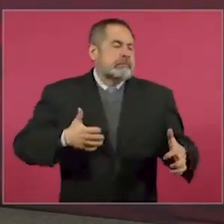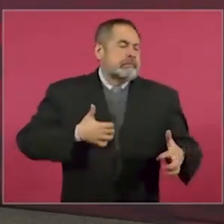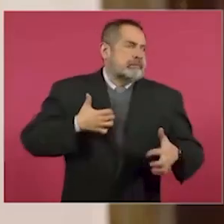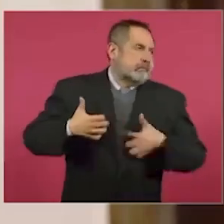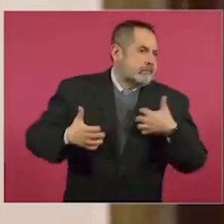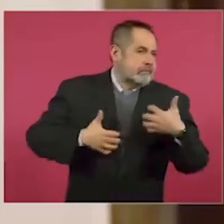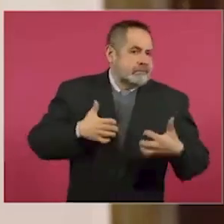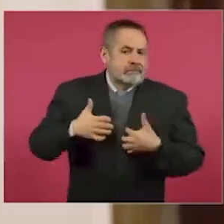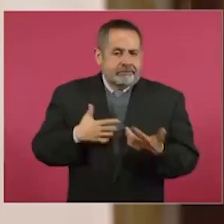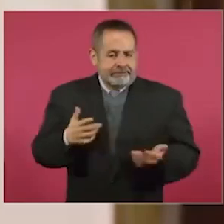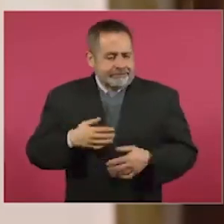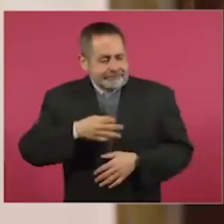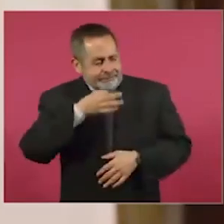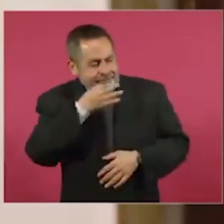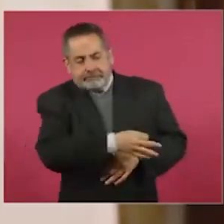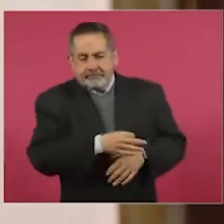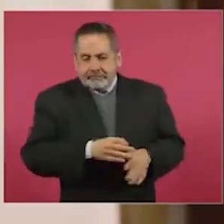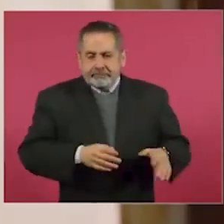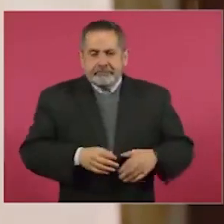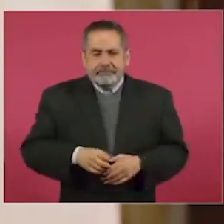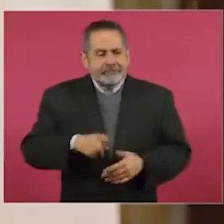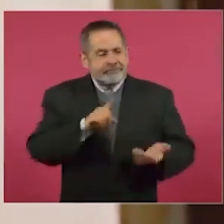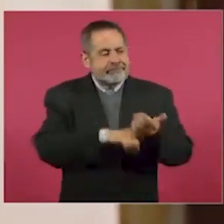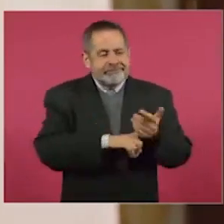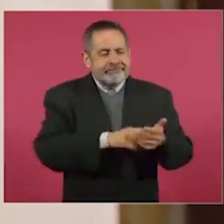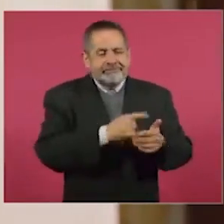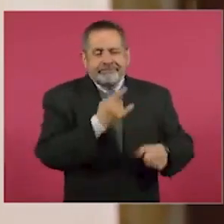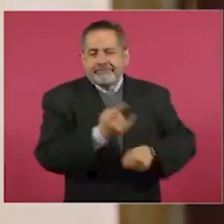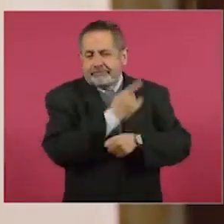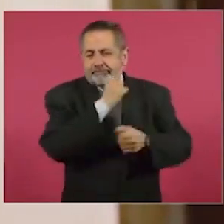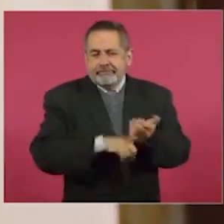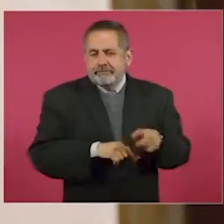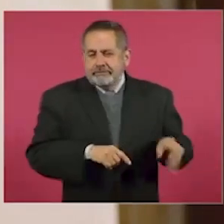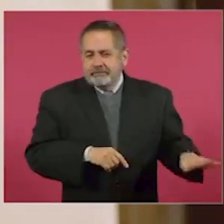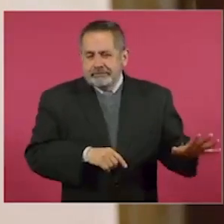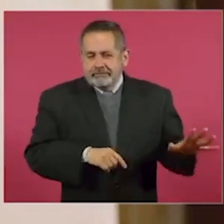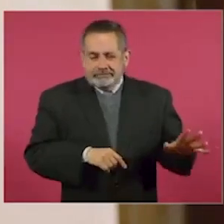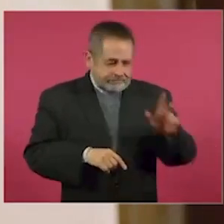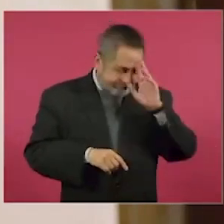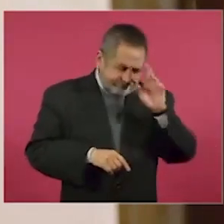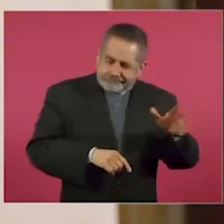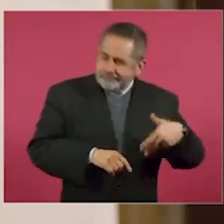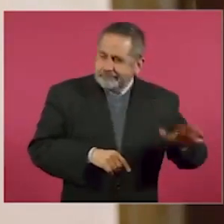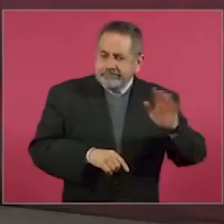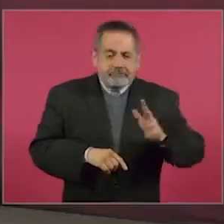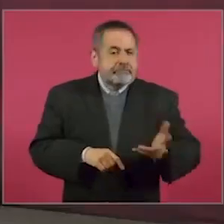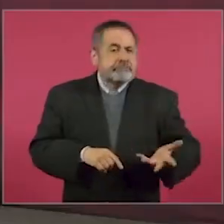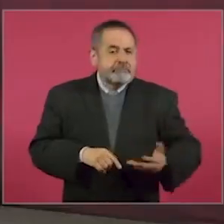fachos, con todo respeto.